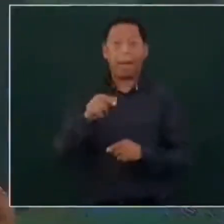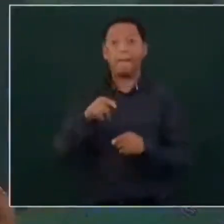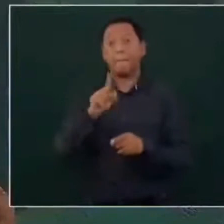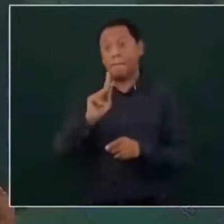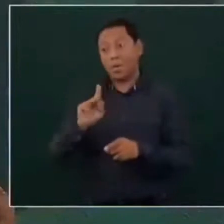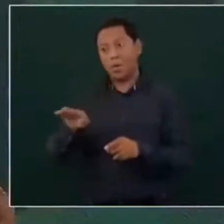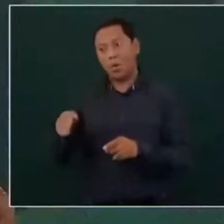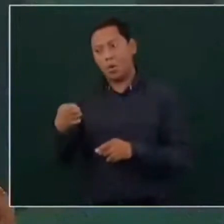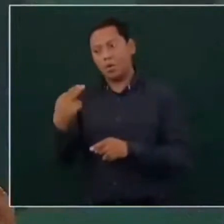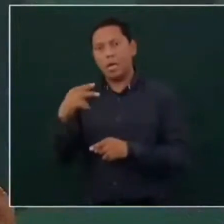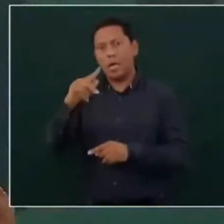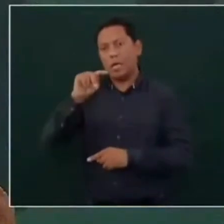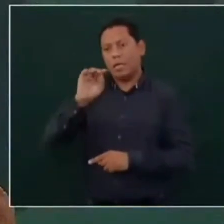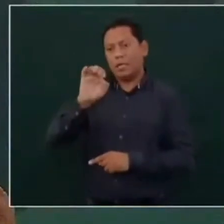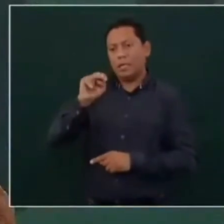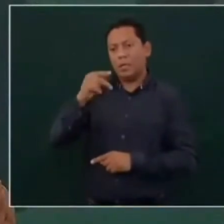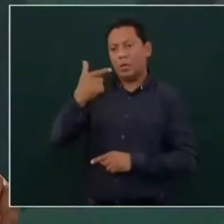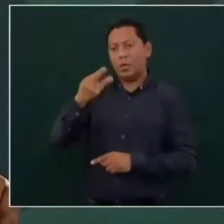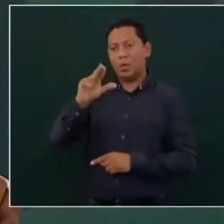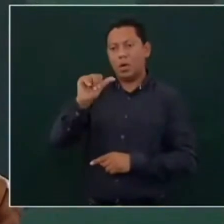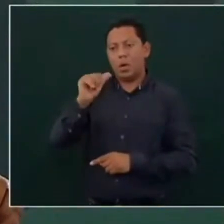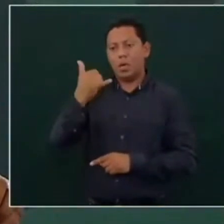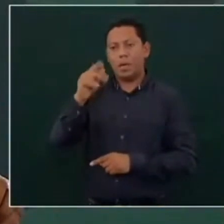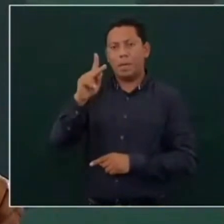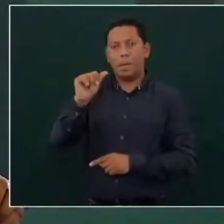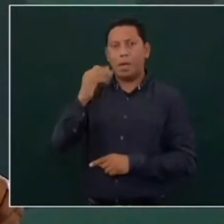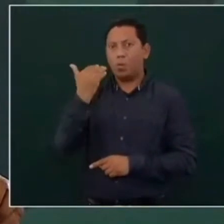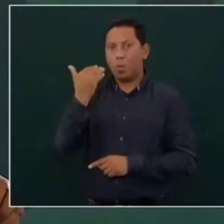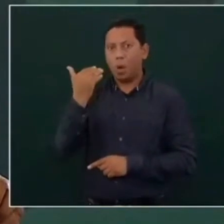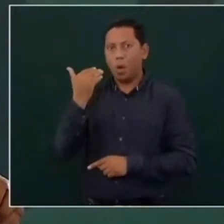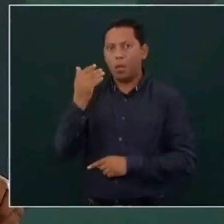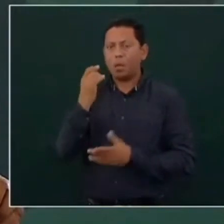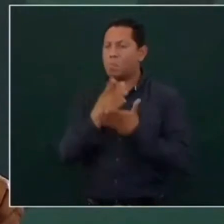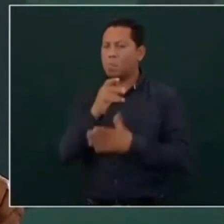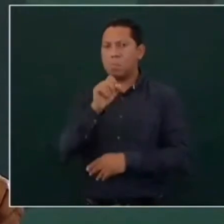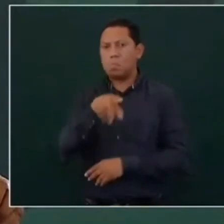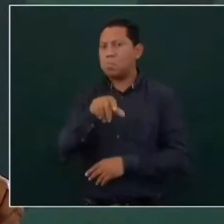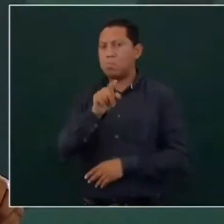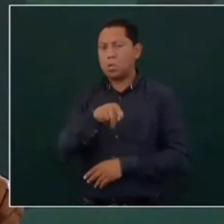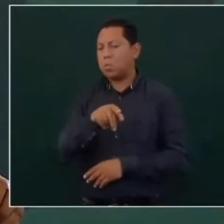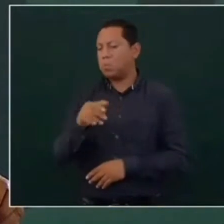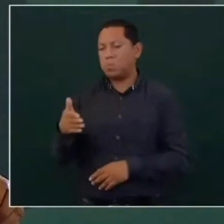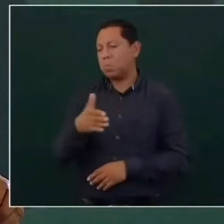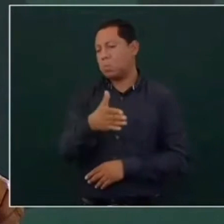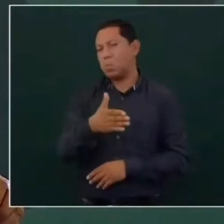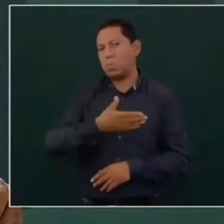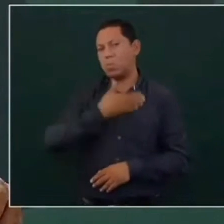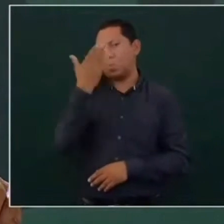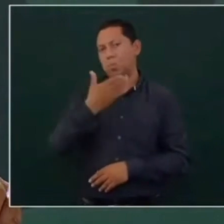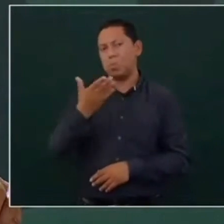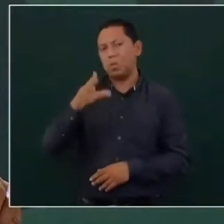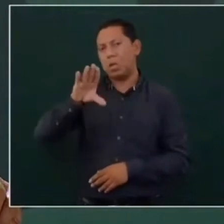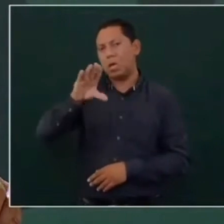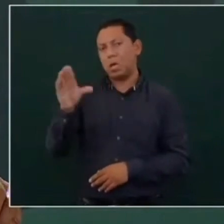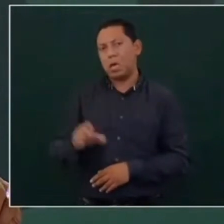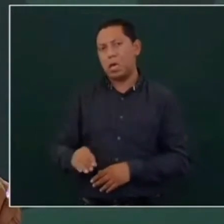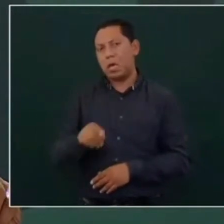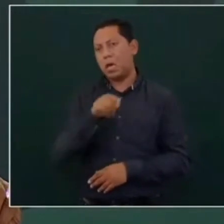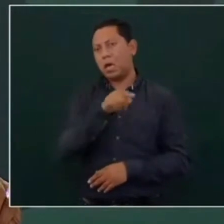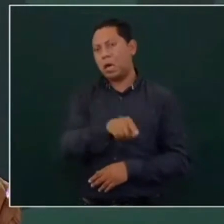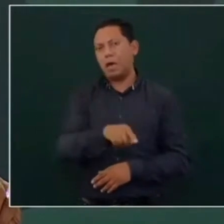que es de origen africano y se produce en Asia.